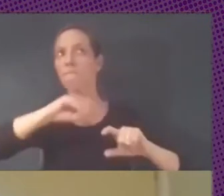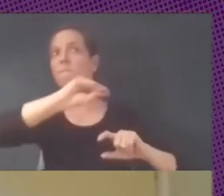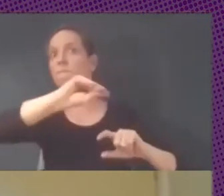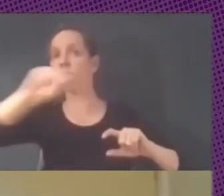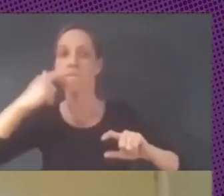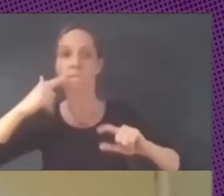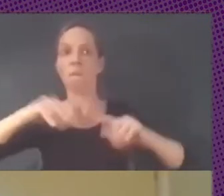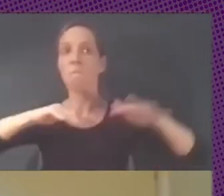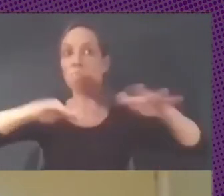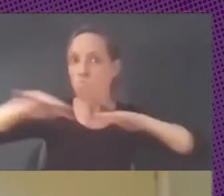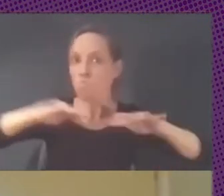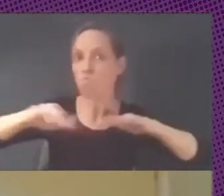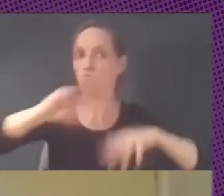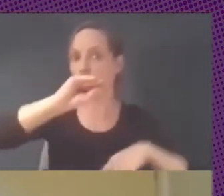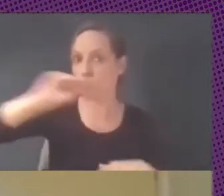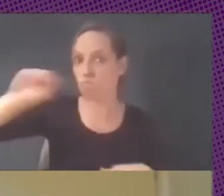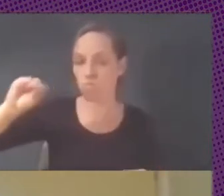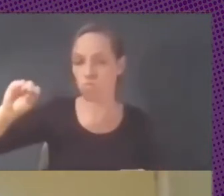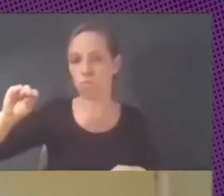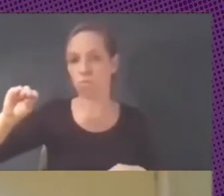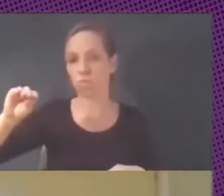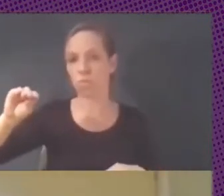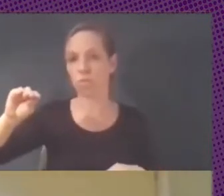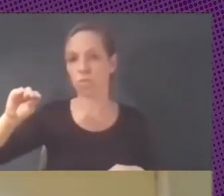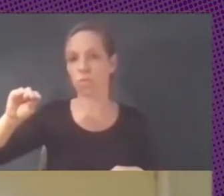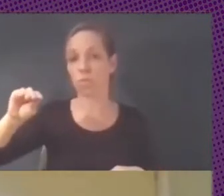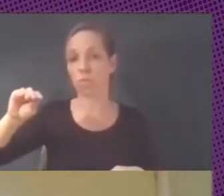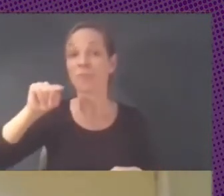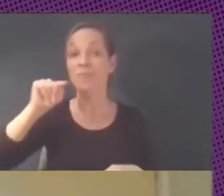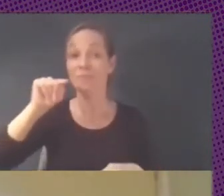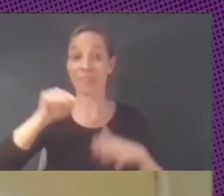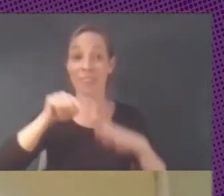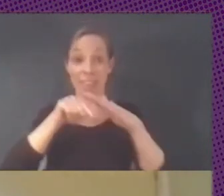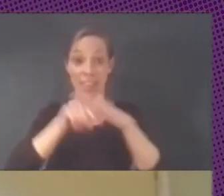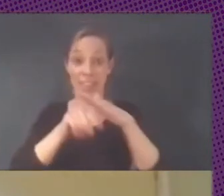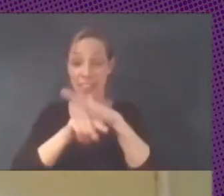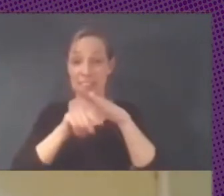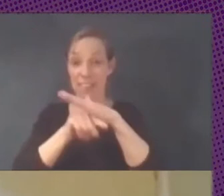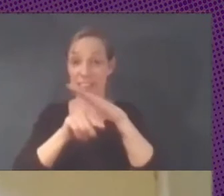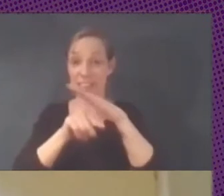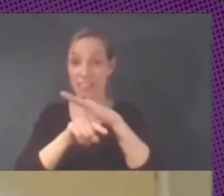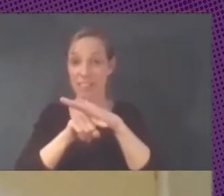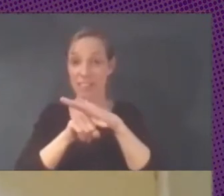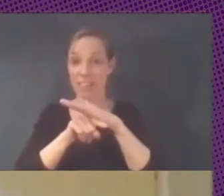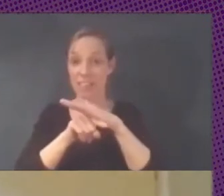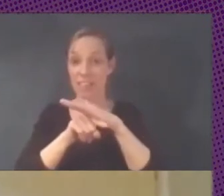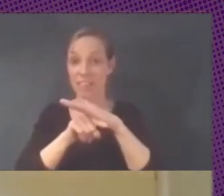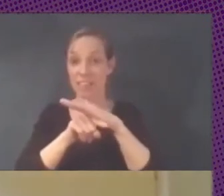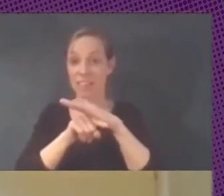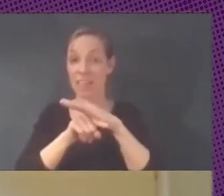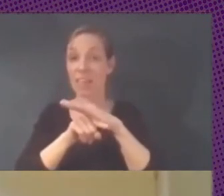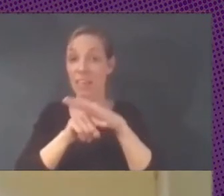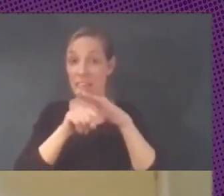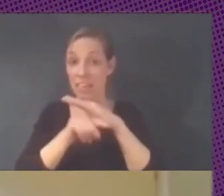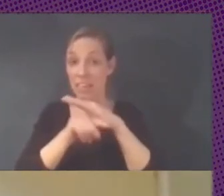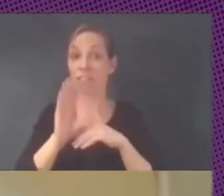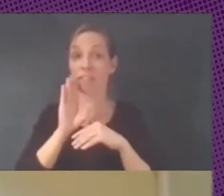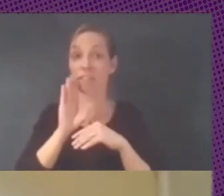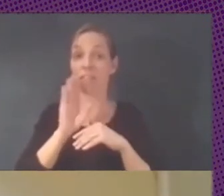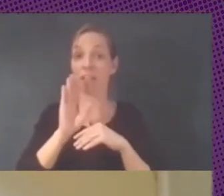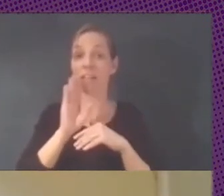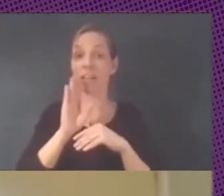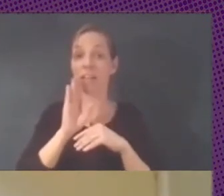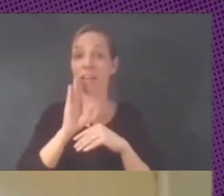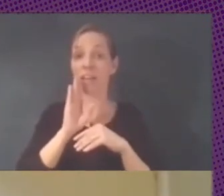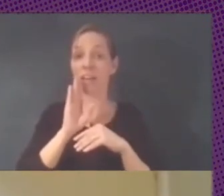y esta cuestión es un poco más adelante de la cuestión de simplemente